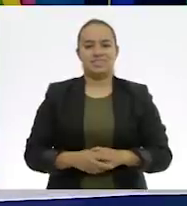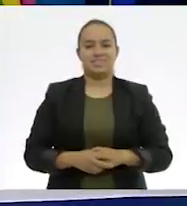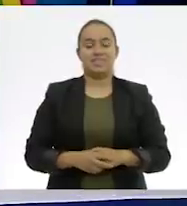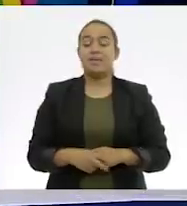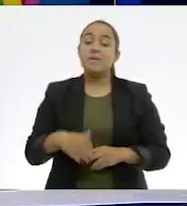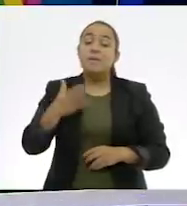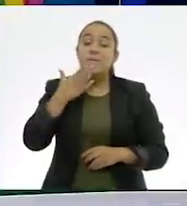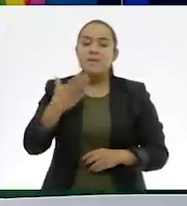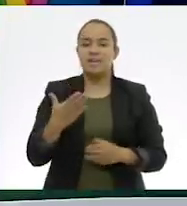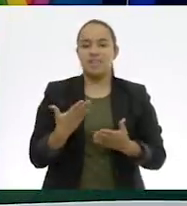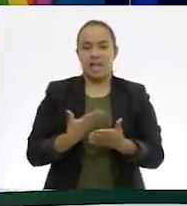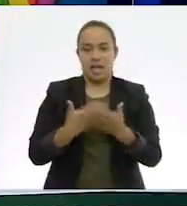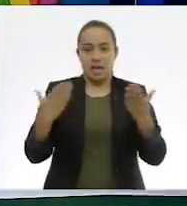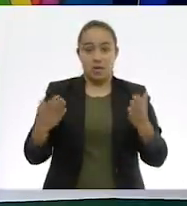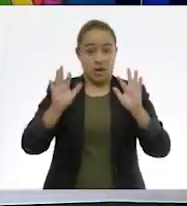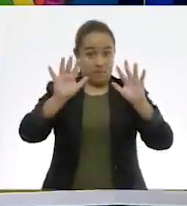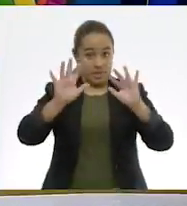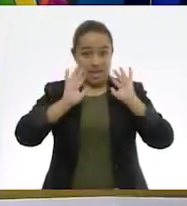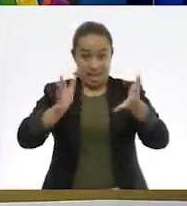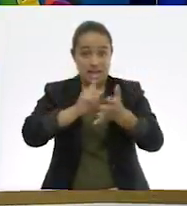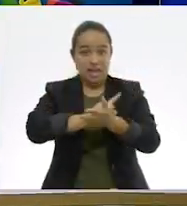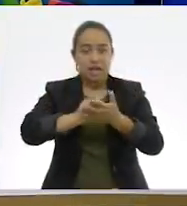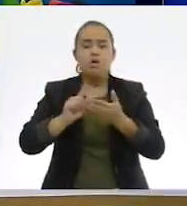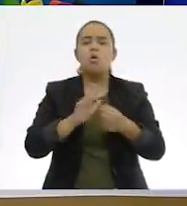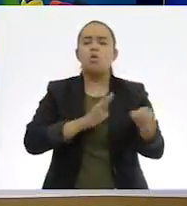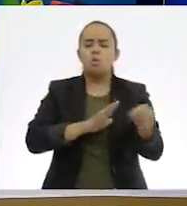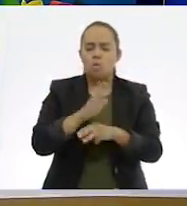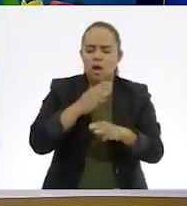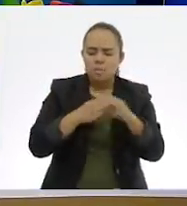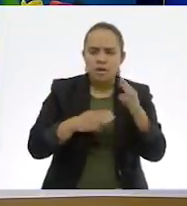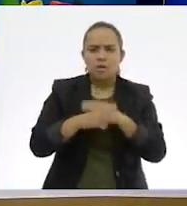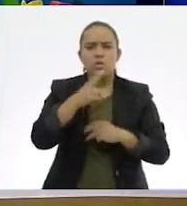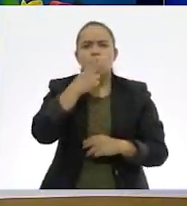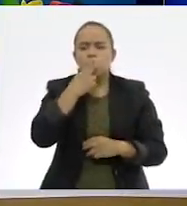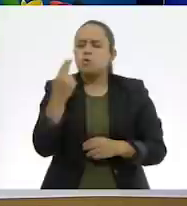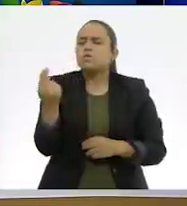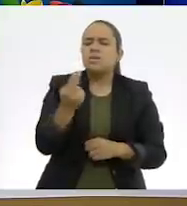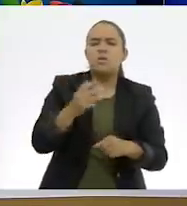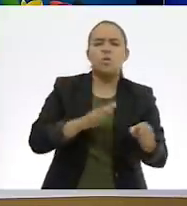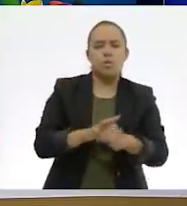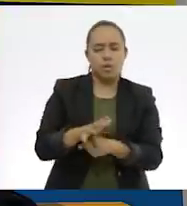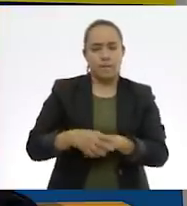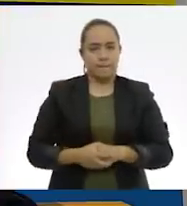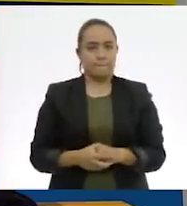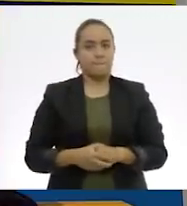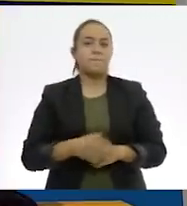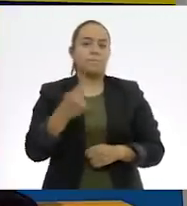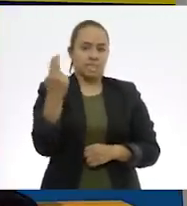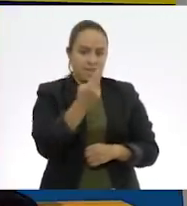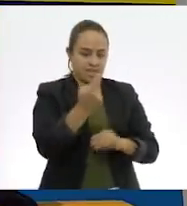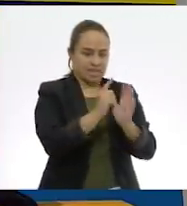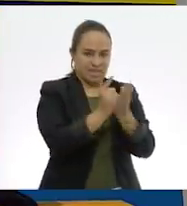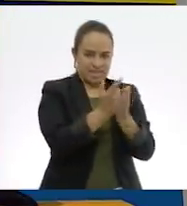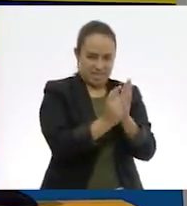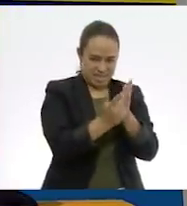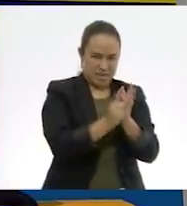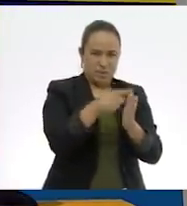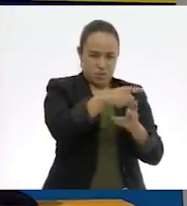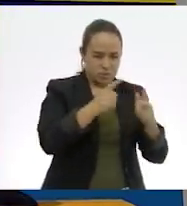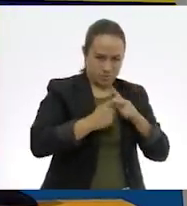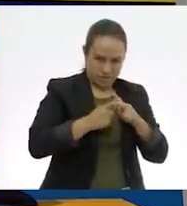Muy bien. Ahora sí, con las manos limpias, ¿qué materiales necesitamos para esta sesión? Necesitamos nuestro libro de desafíos